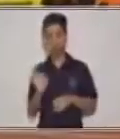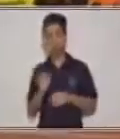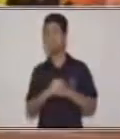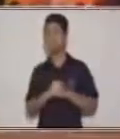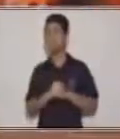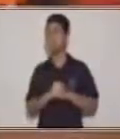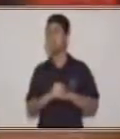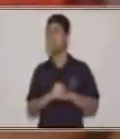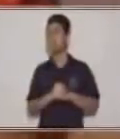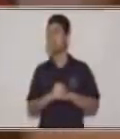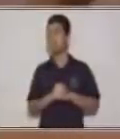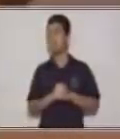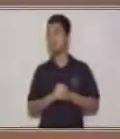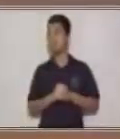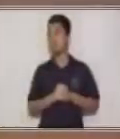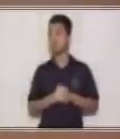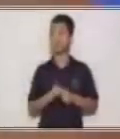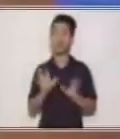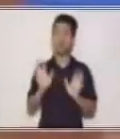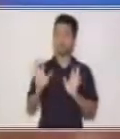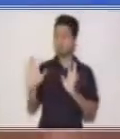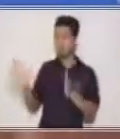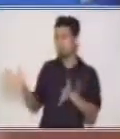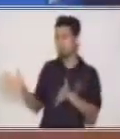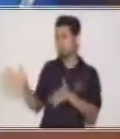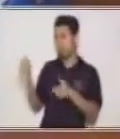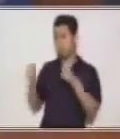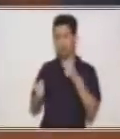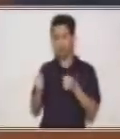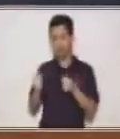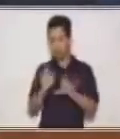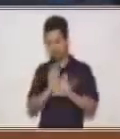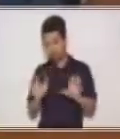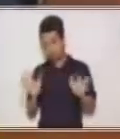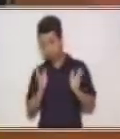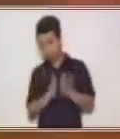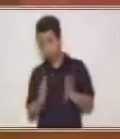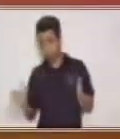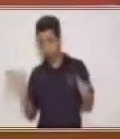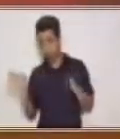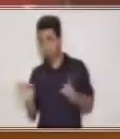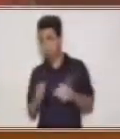¿crees tú que ahora podemos dejar los carros así? ¿Esto ya está ordenado?